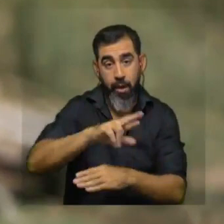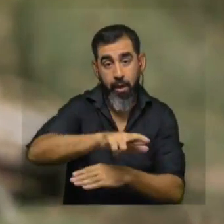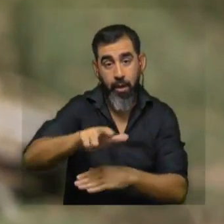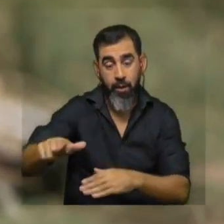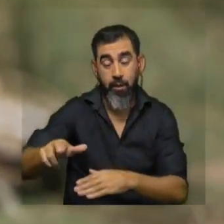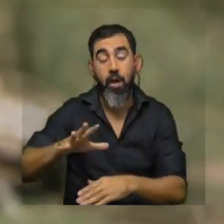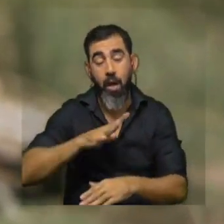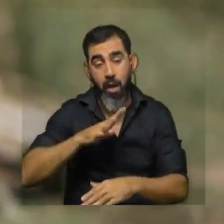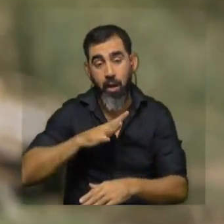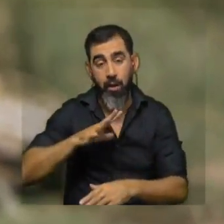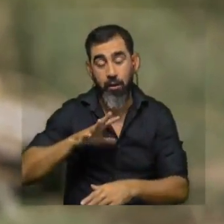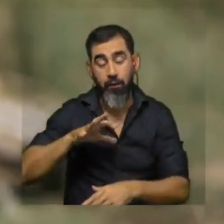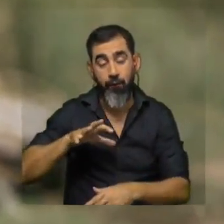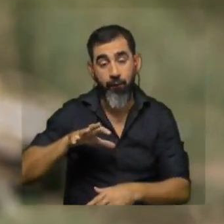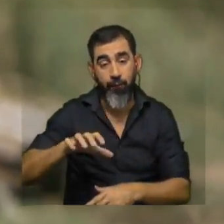floraciones